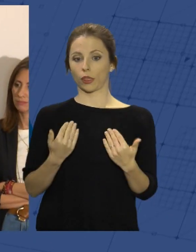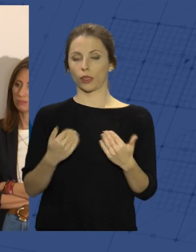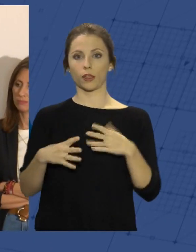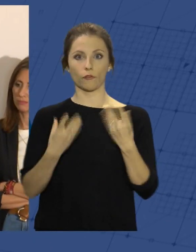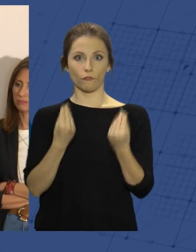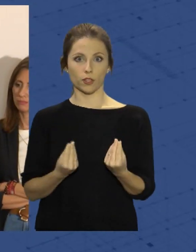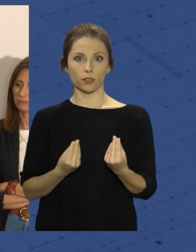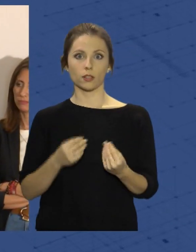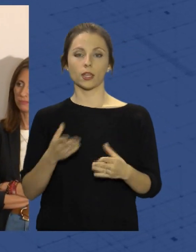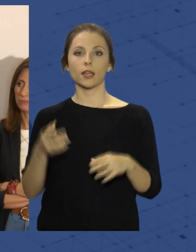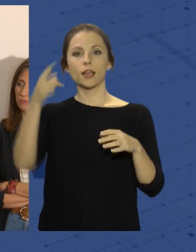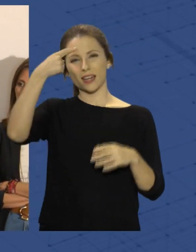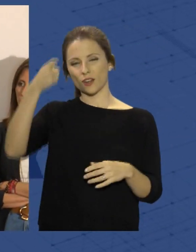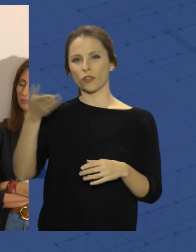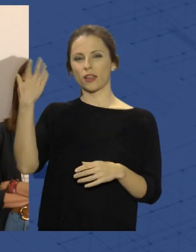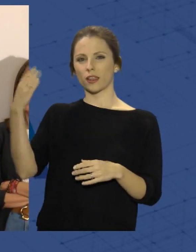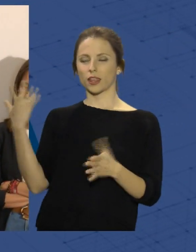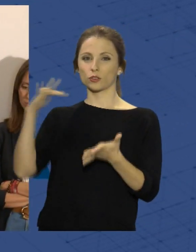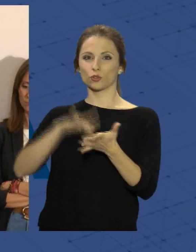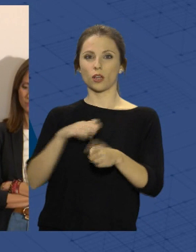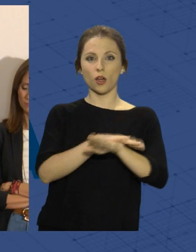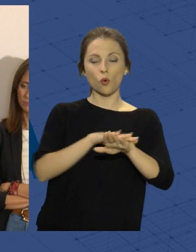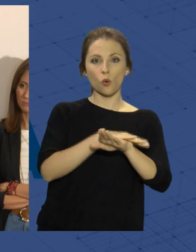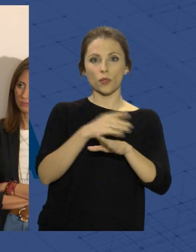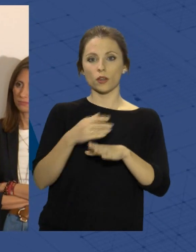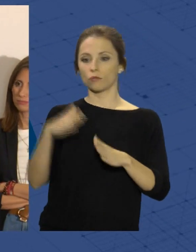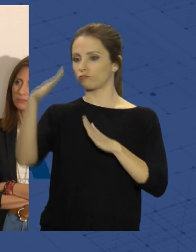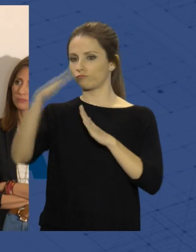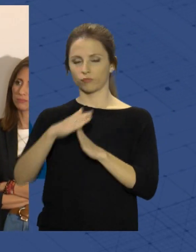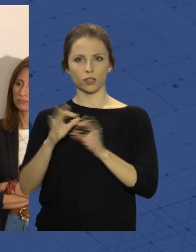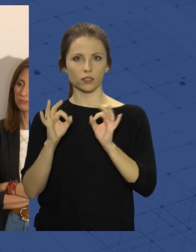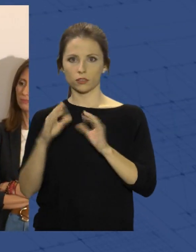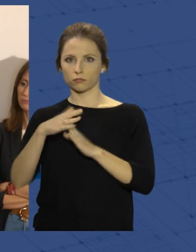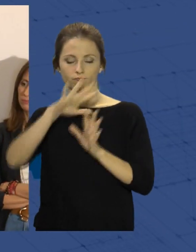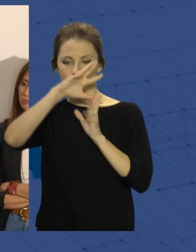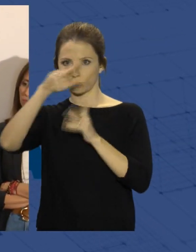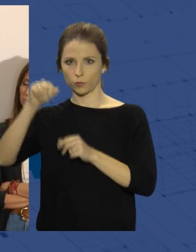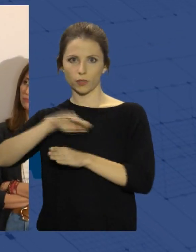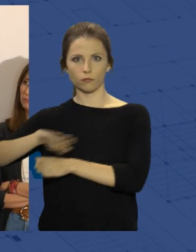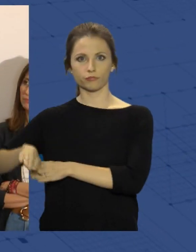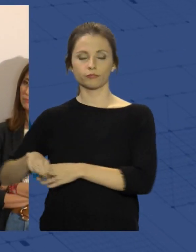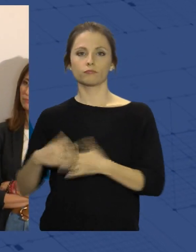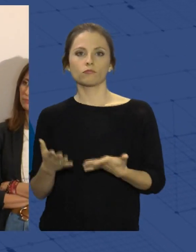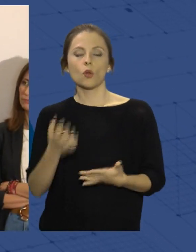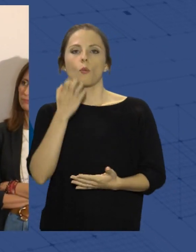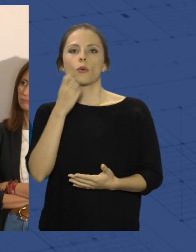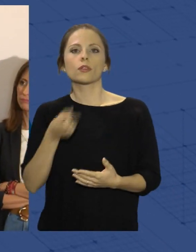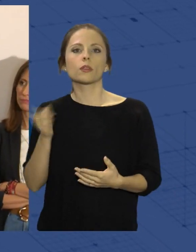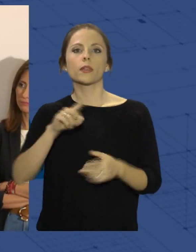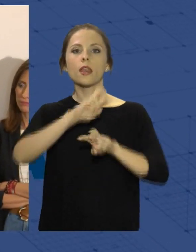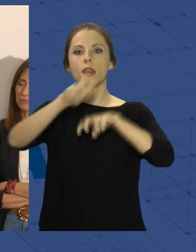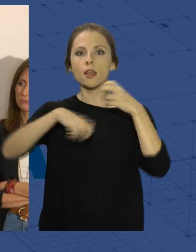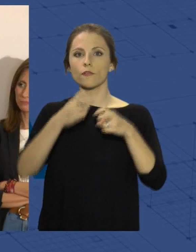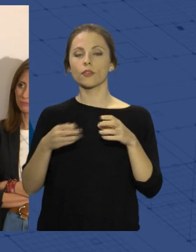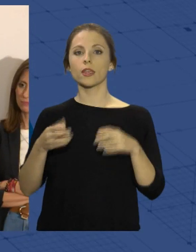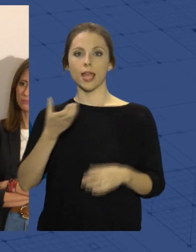llegamos al gobierno, estaba absolutamente parada, absolutamente olvidada. O, por ejemplo, la rehabilitación de la